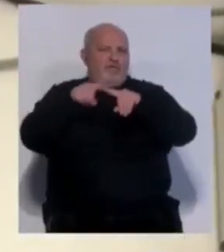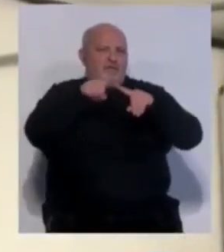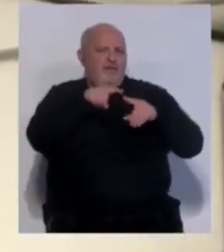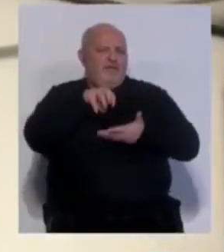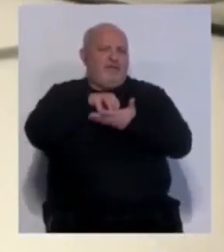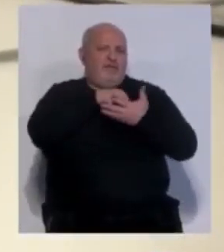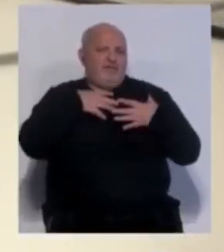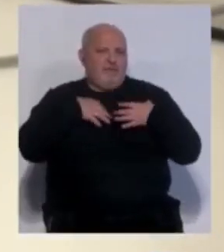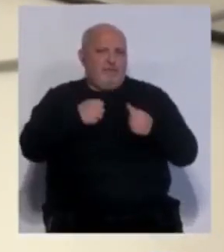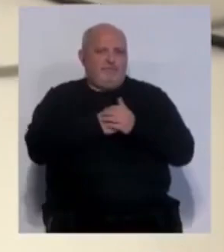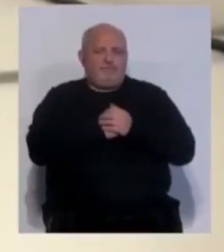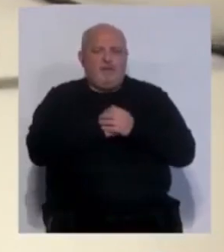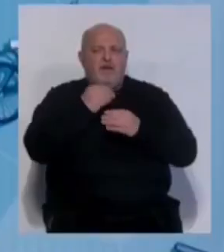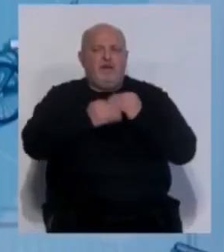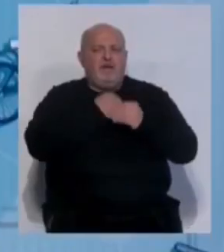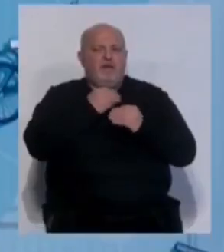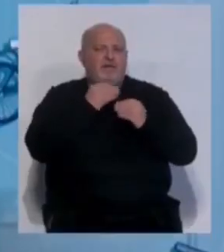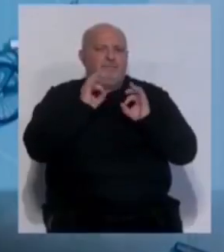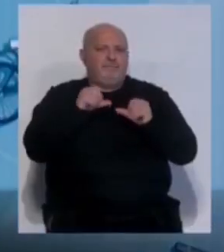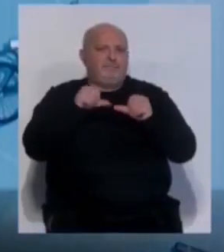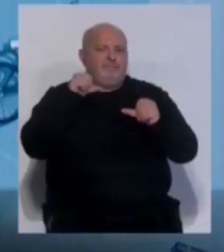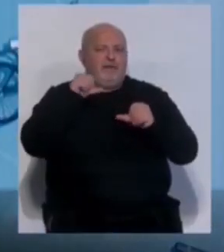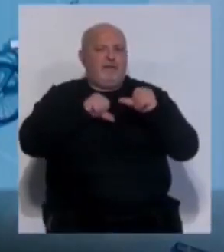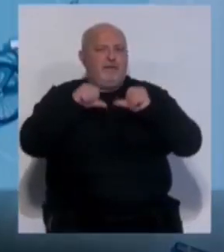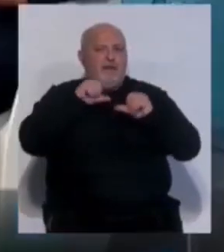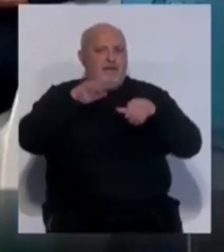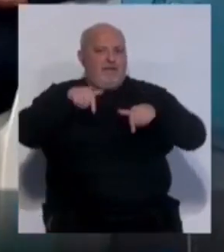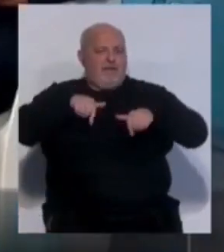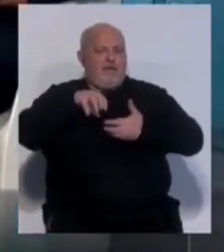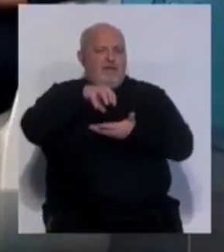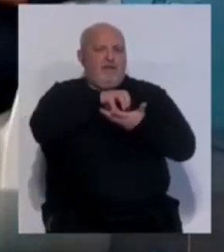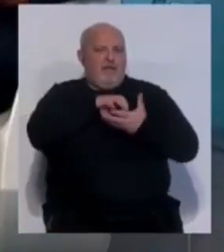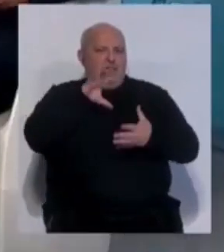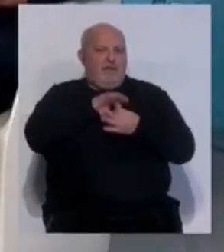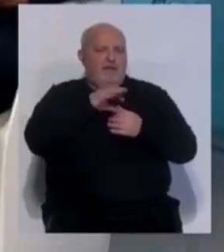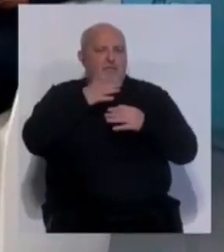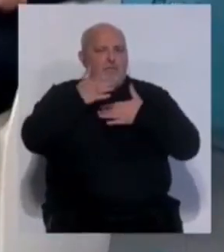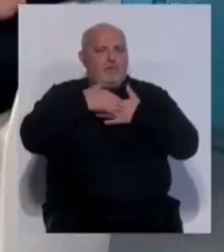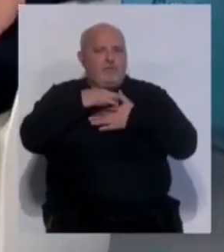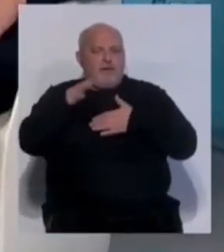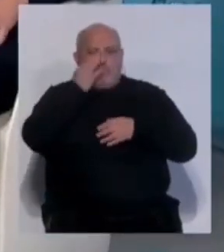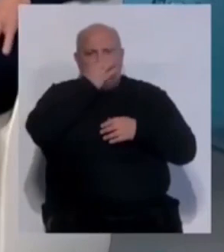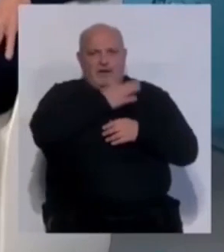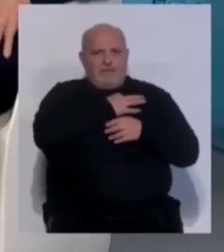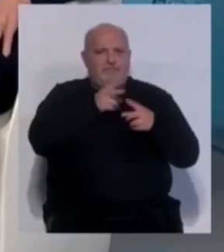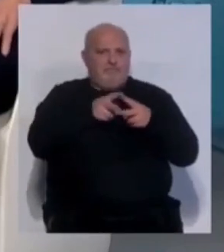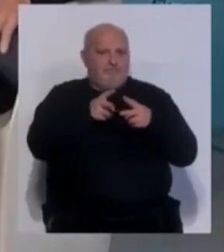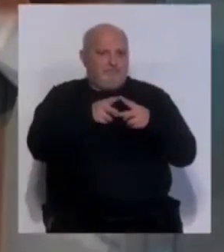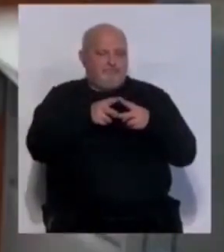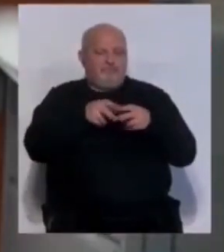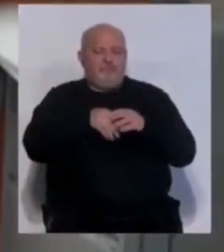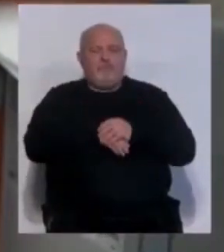centros sanitarios. Esto se ha hecho efectivamente en los laboratorios de INIBICA, en Cádiz, en los centros en concreto de Puerta del Mar y Puerto Real aquí en la provincia.